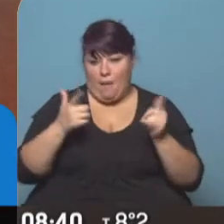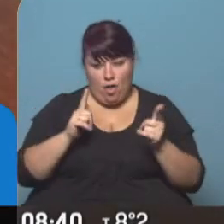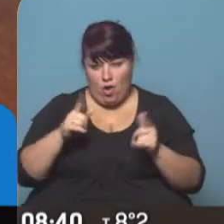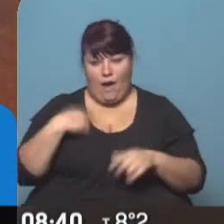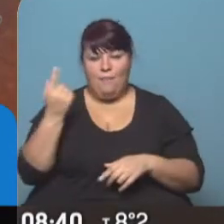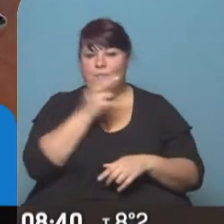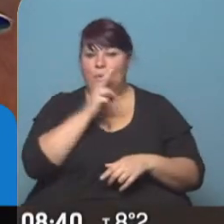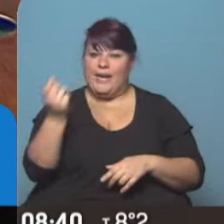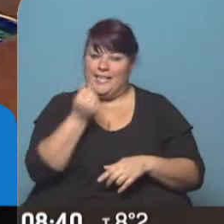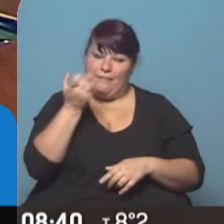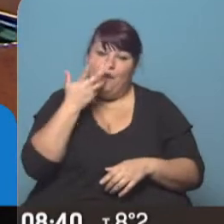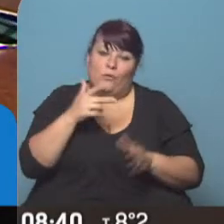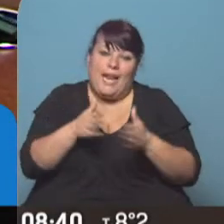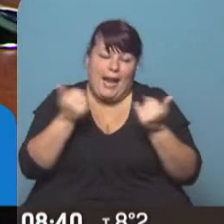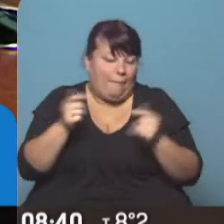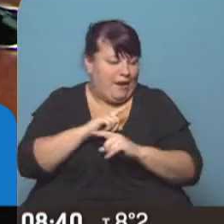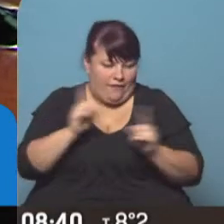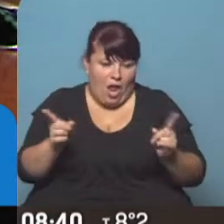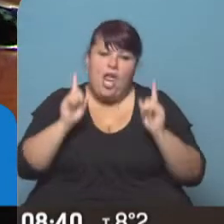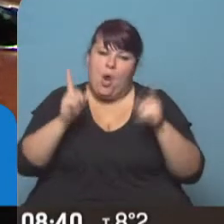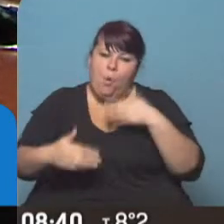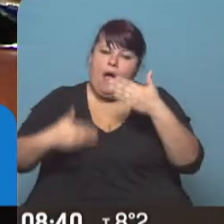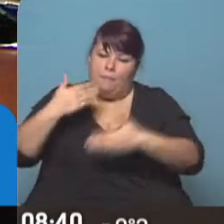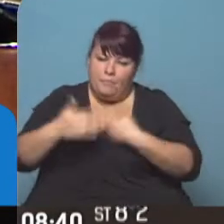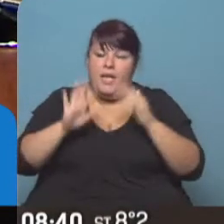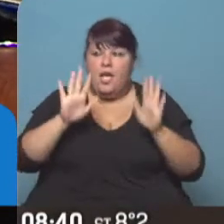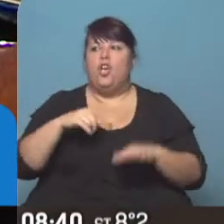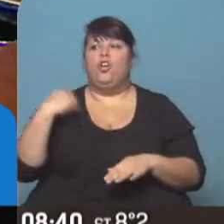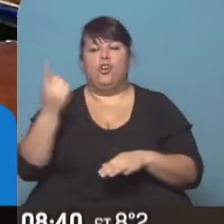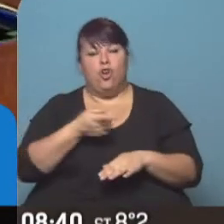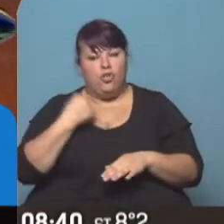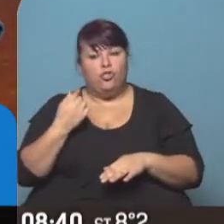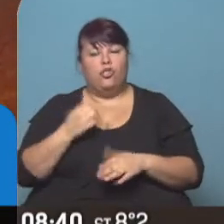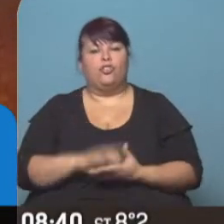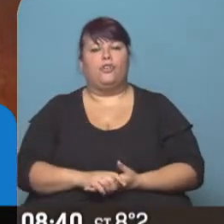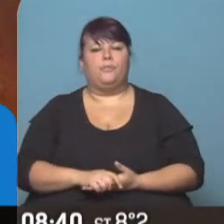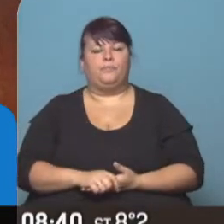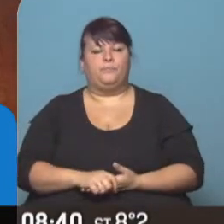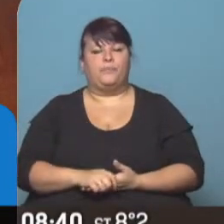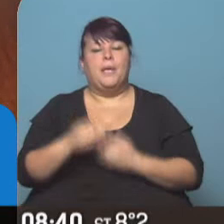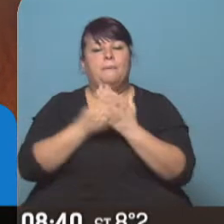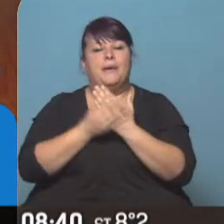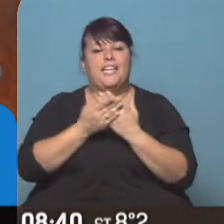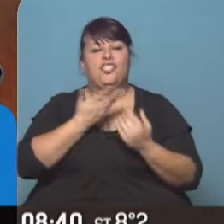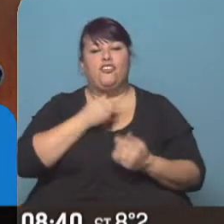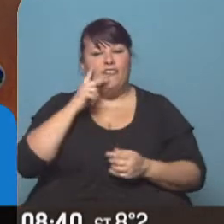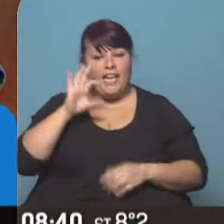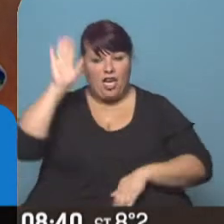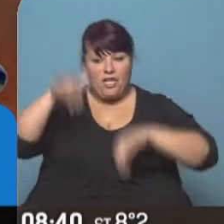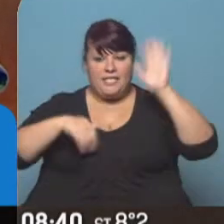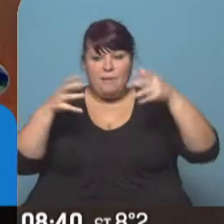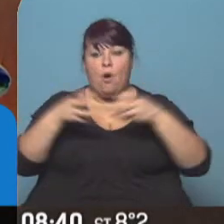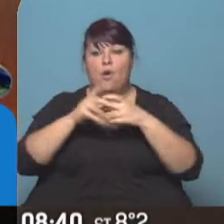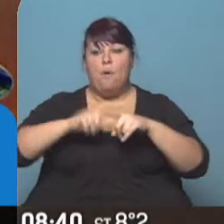nosotras las mujeres quisiéramos, pero está avanzando. Mire, nosotros cuando el ministro Frigerio convocó a los